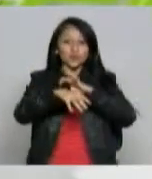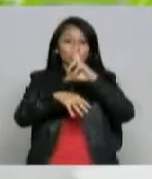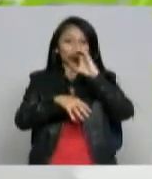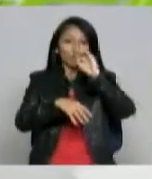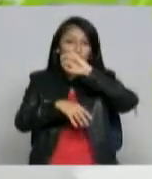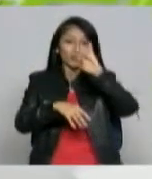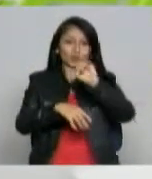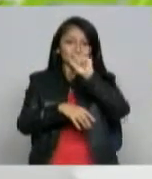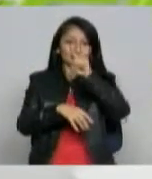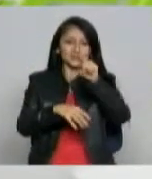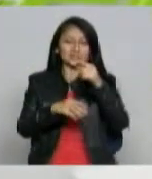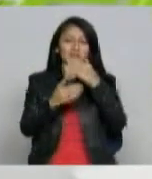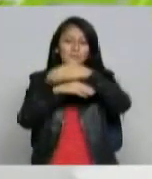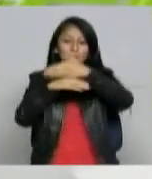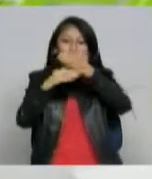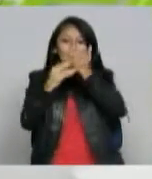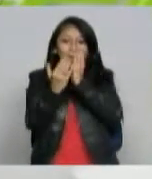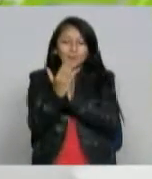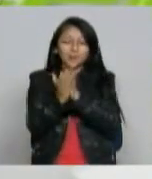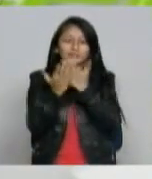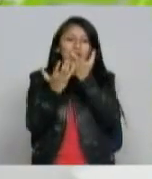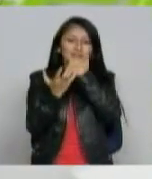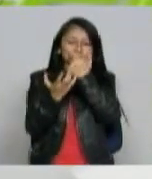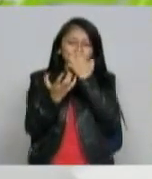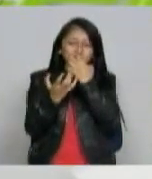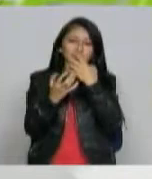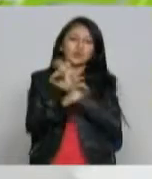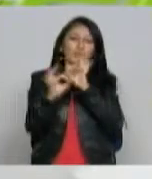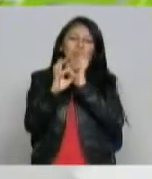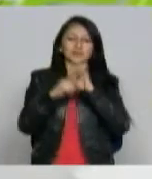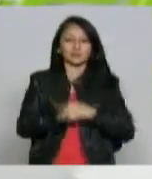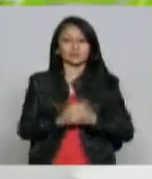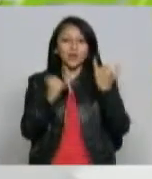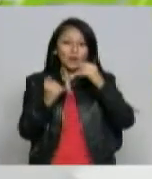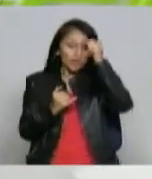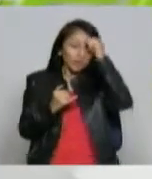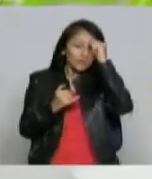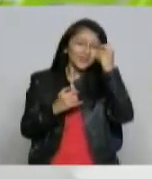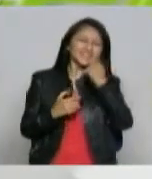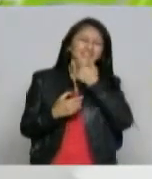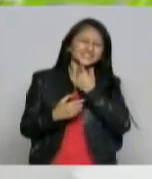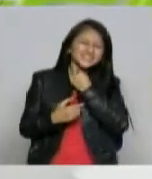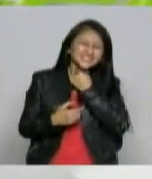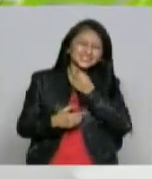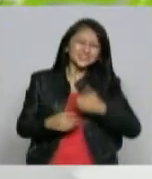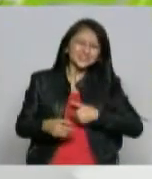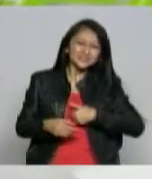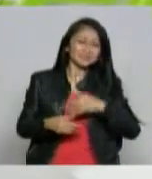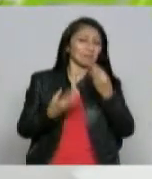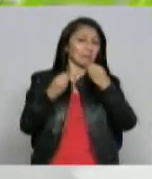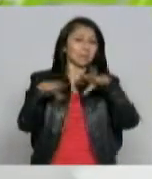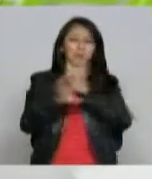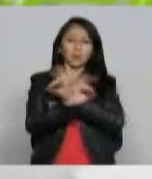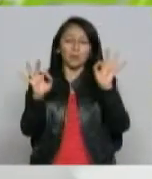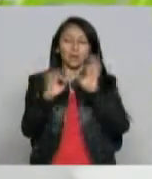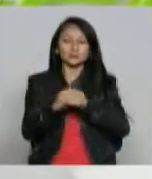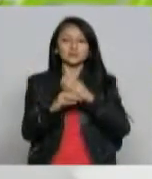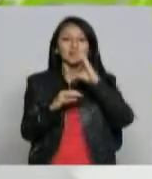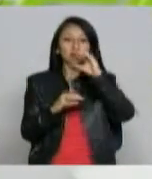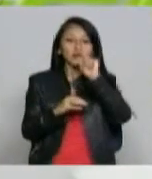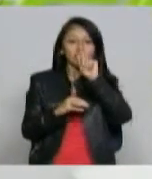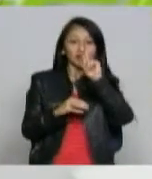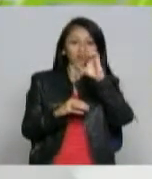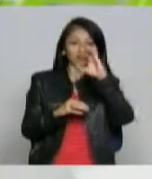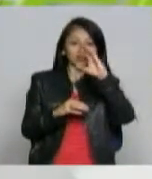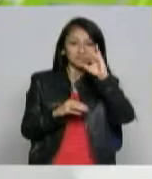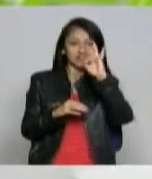solo manda papaya y los programas de humor los domingos los quitaron solo después de mucho volvieron a poner un programa y el de cafecito